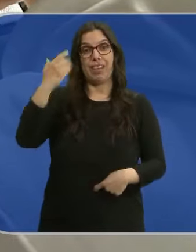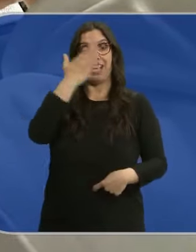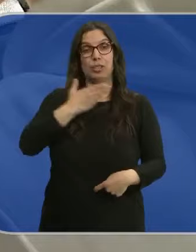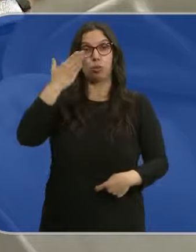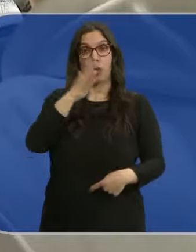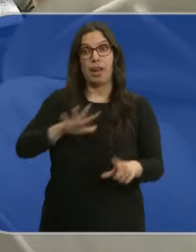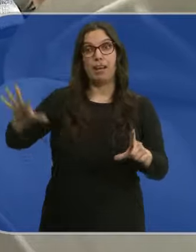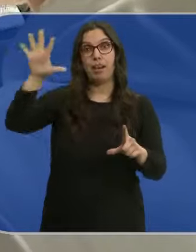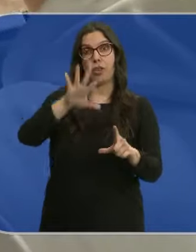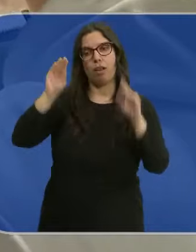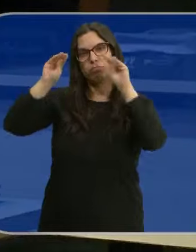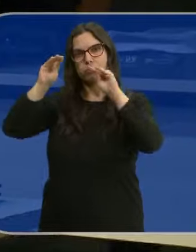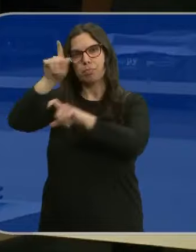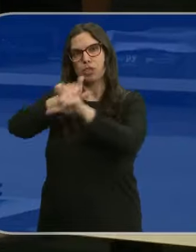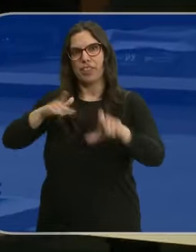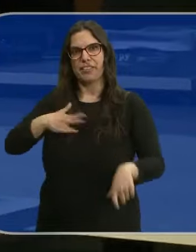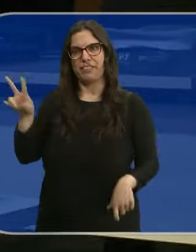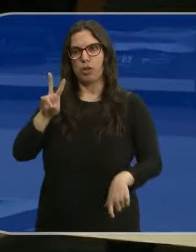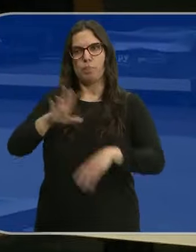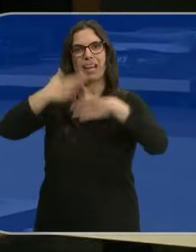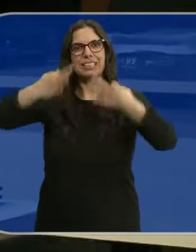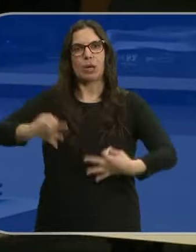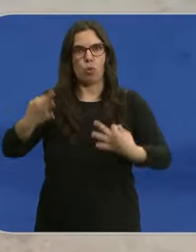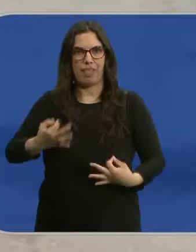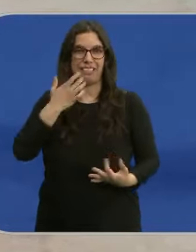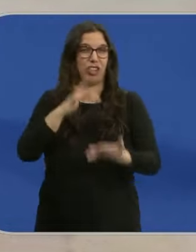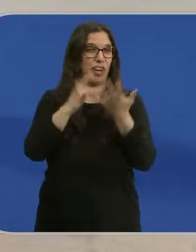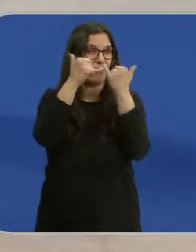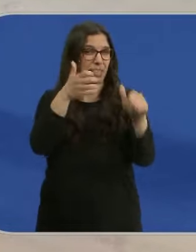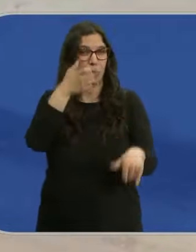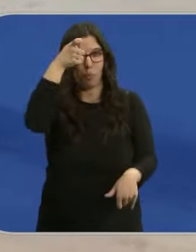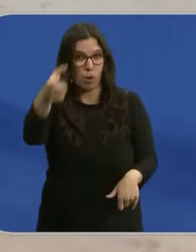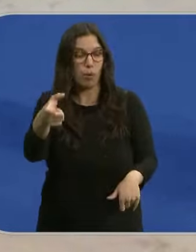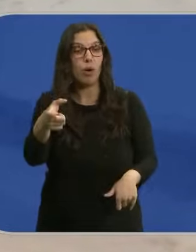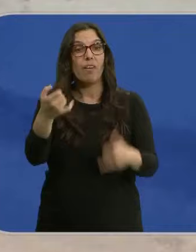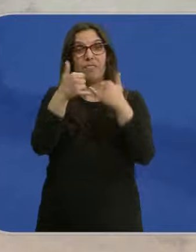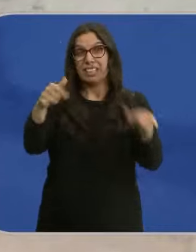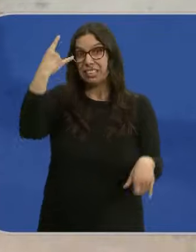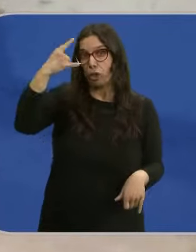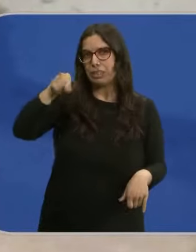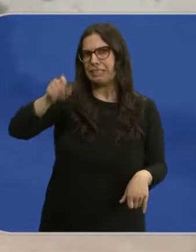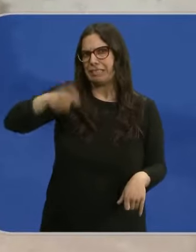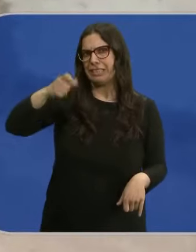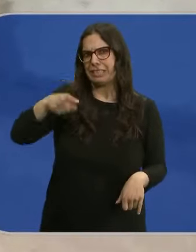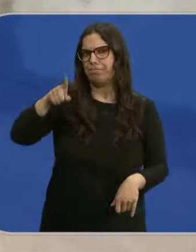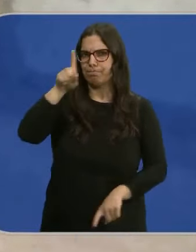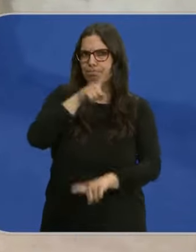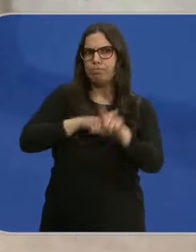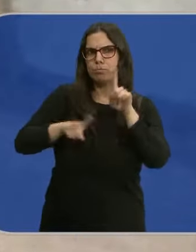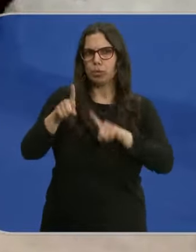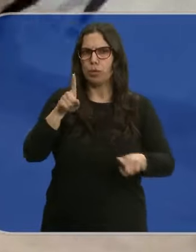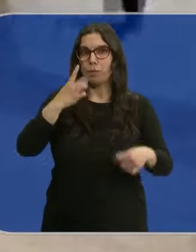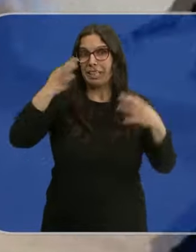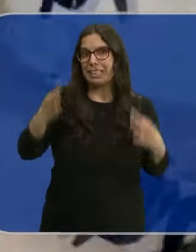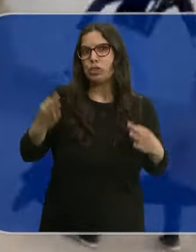municipales de Valladolid para garantizar la seguridad en fiestas patronales. Los festejos taurinos son una de las celebraciones donde hay que